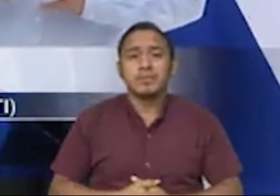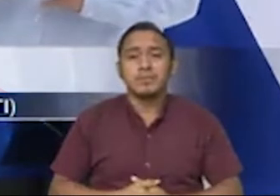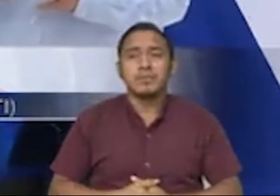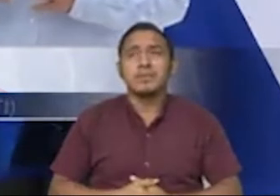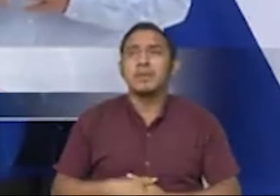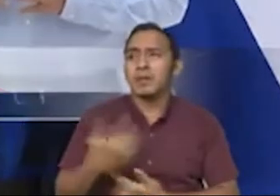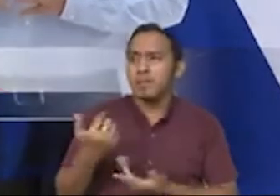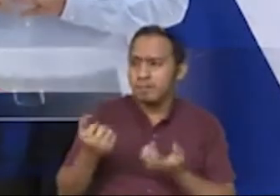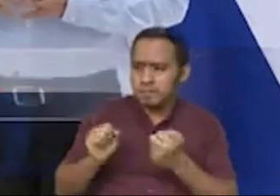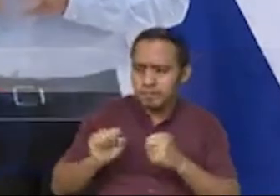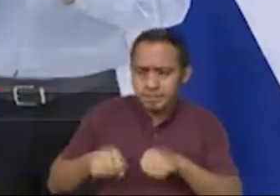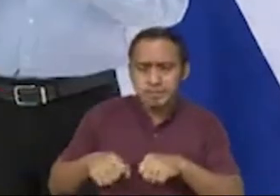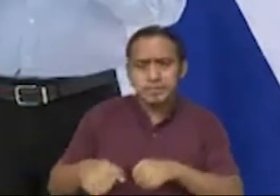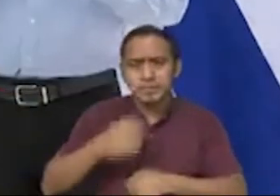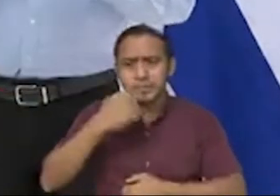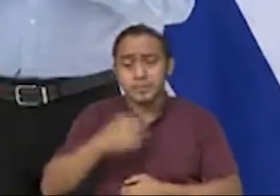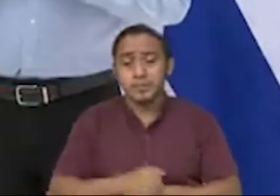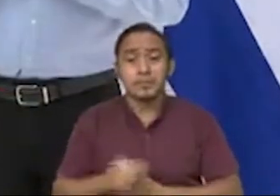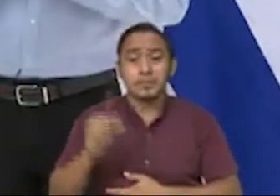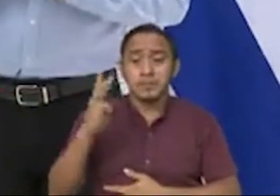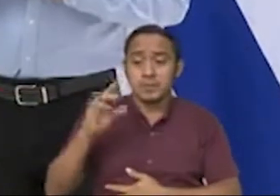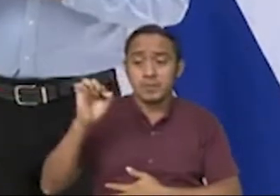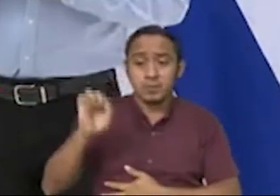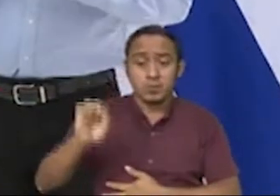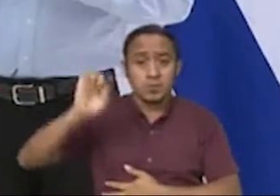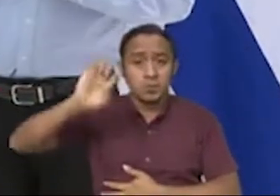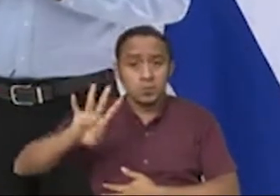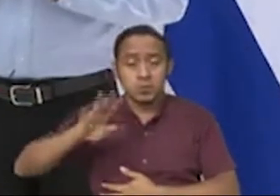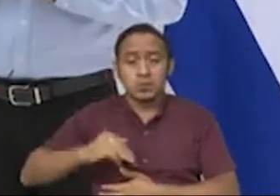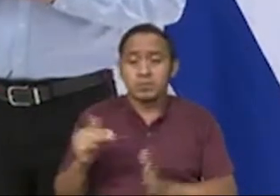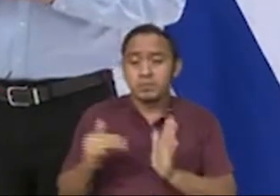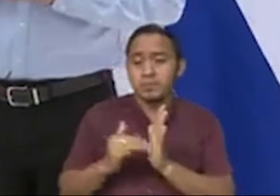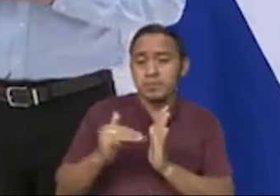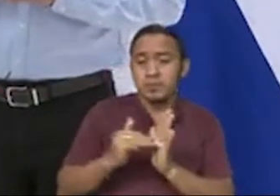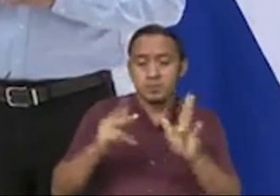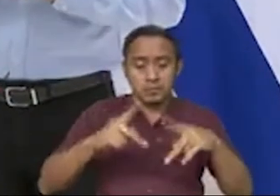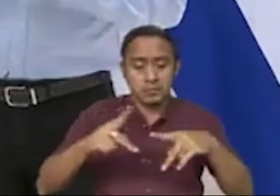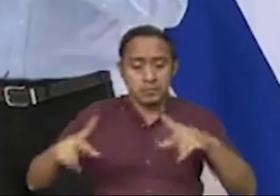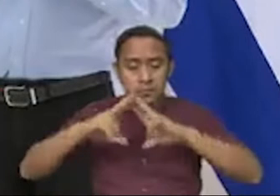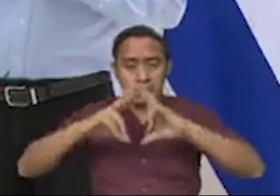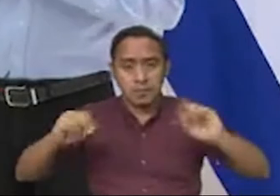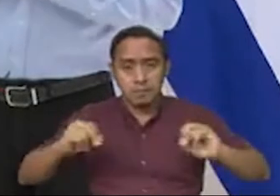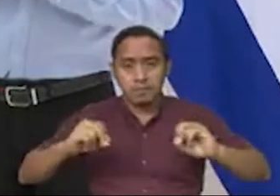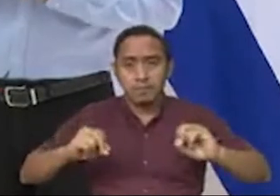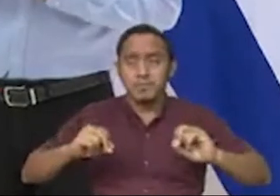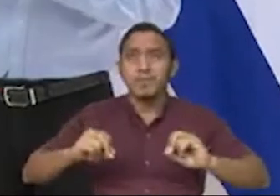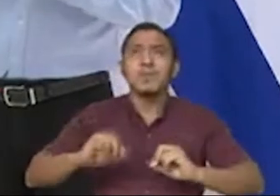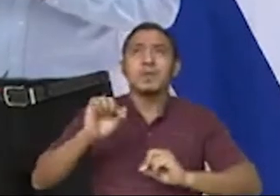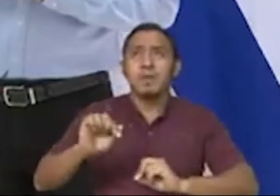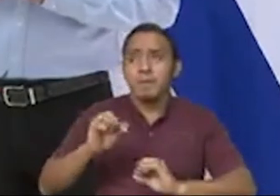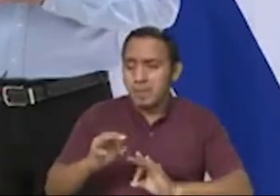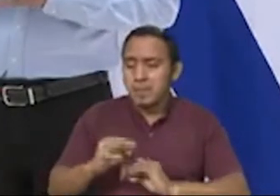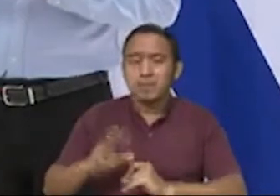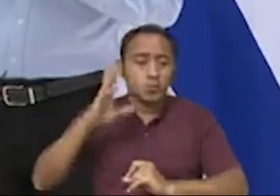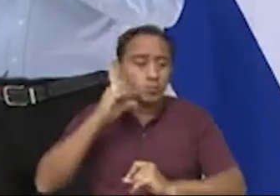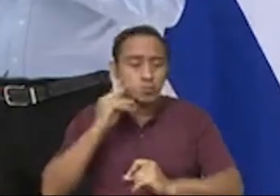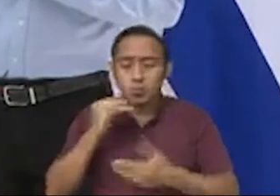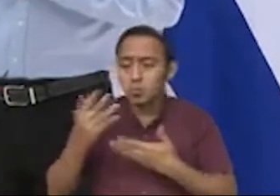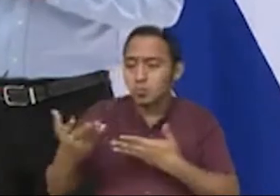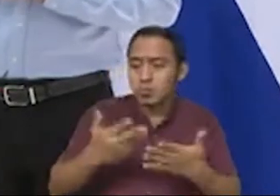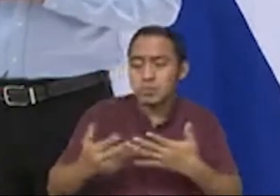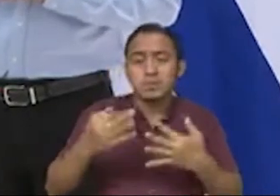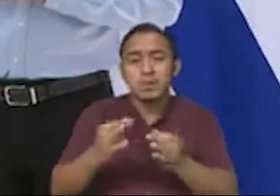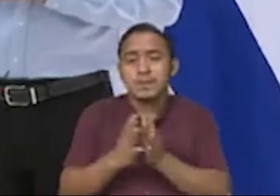les puedo adelantar que 3.4 millones de nicaragüenses están sintiendo, están experimentando, están